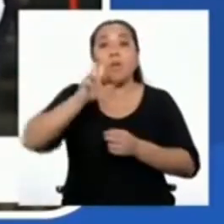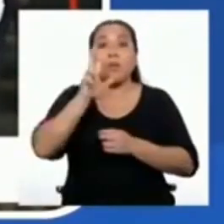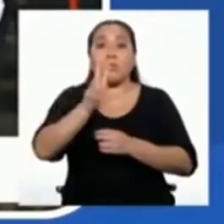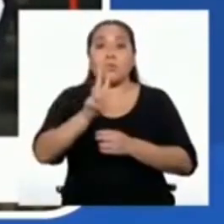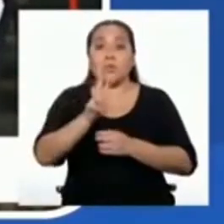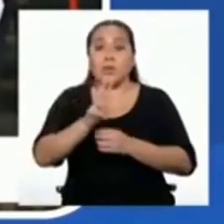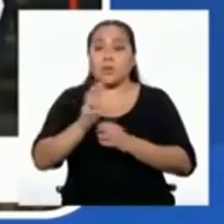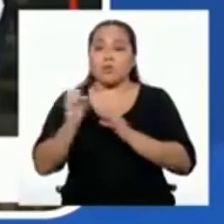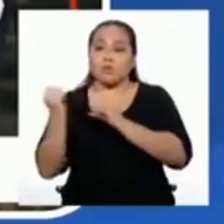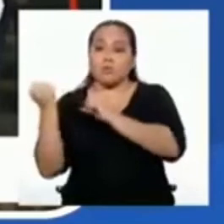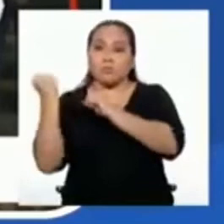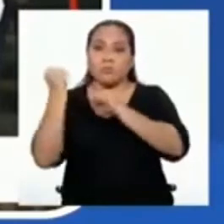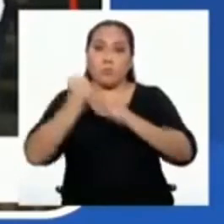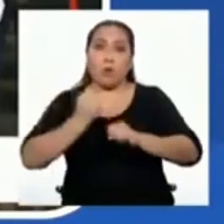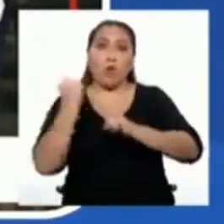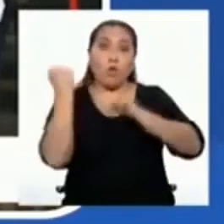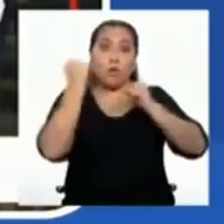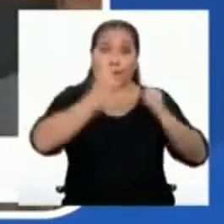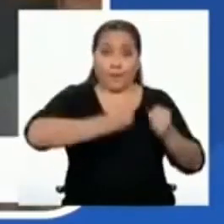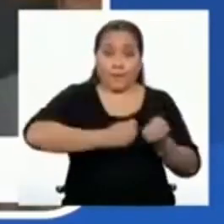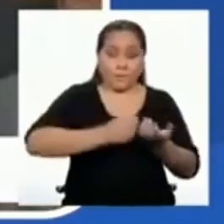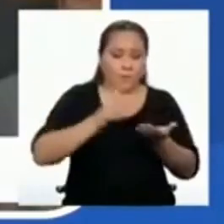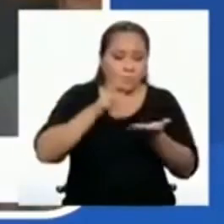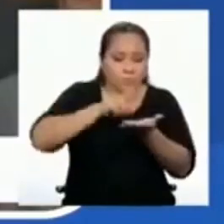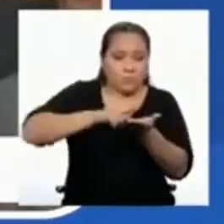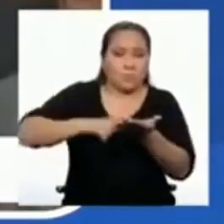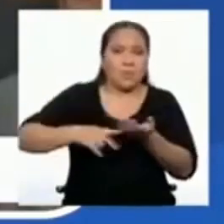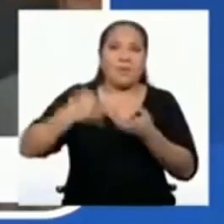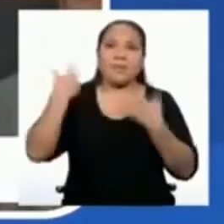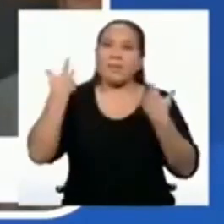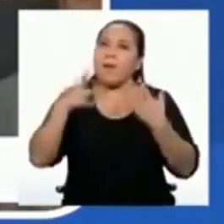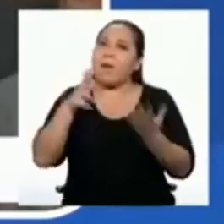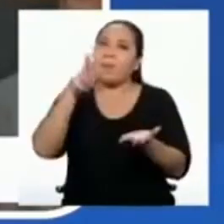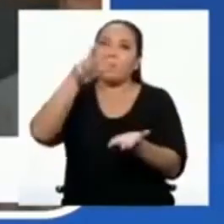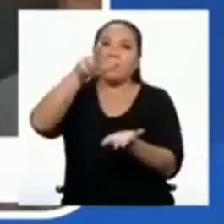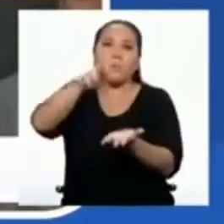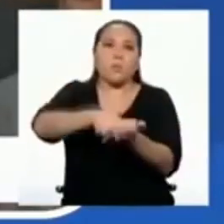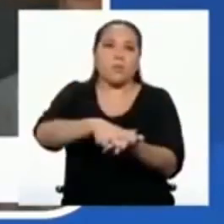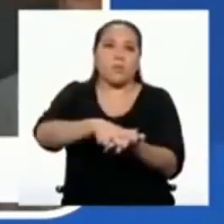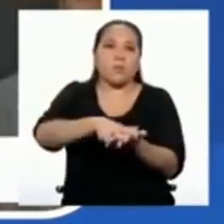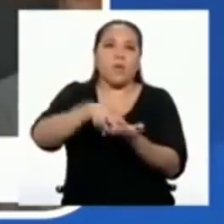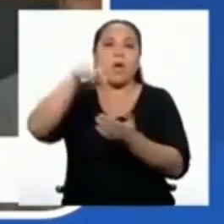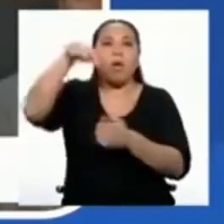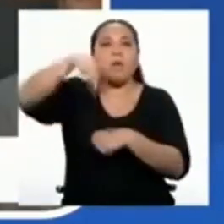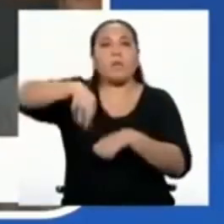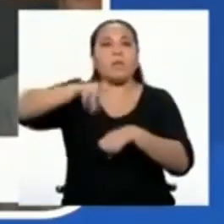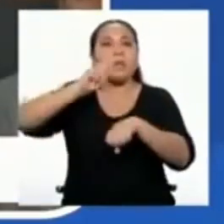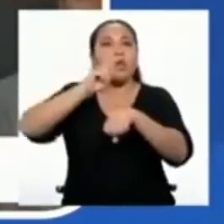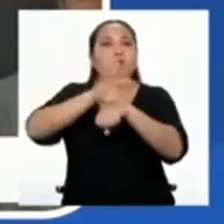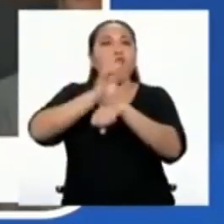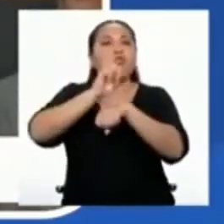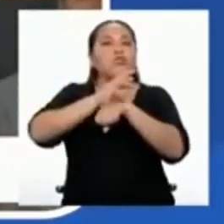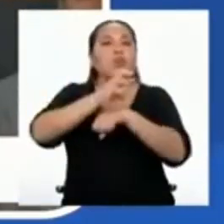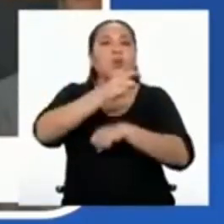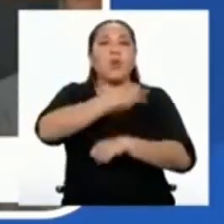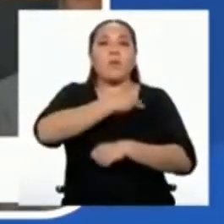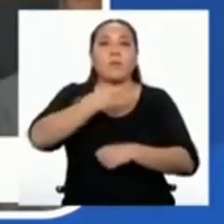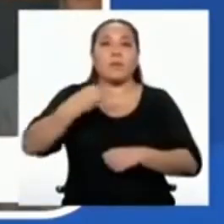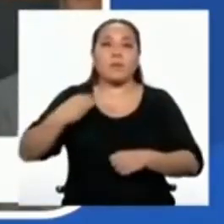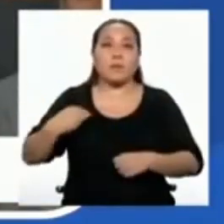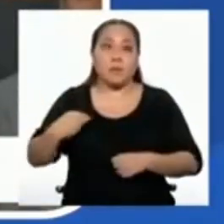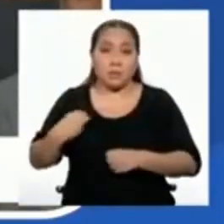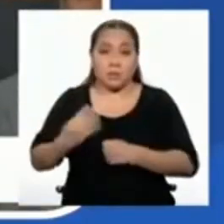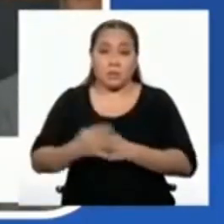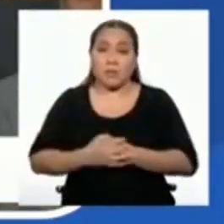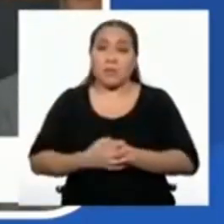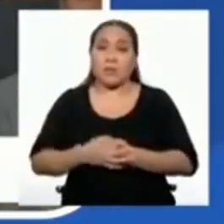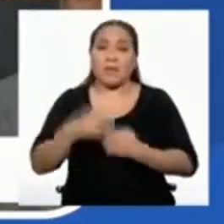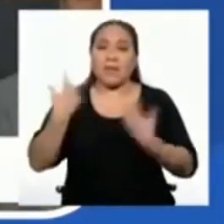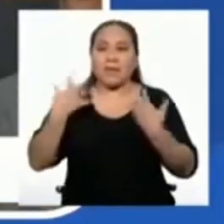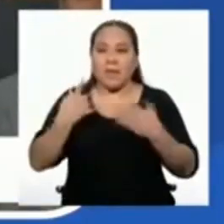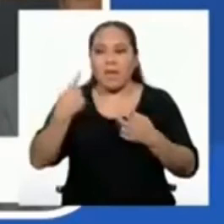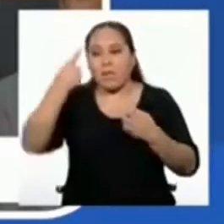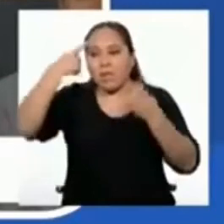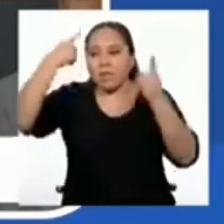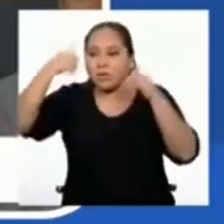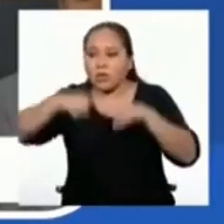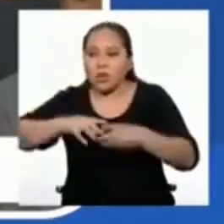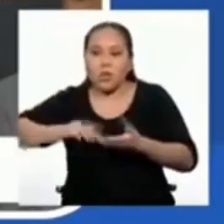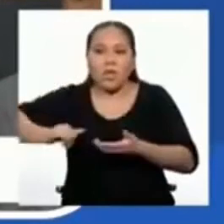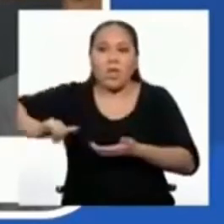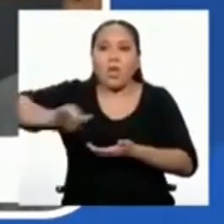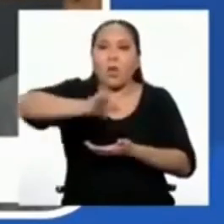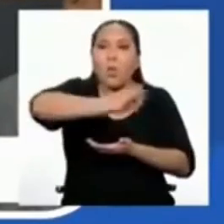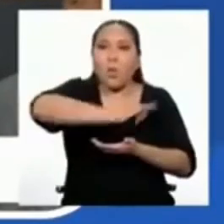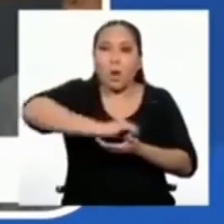hemos aprobado en el consejo de ministros y de manera unánime